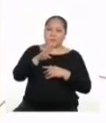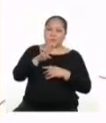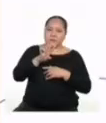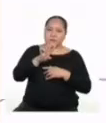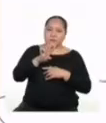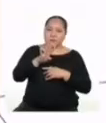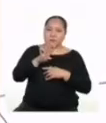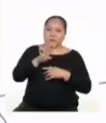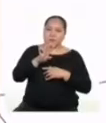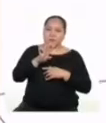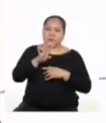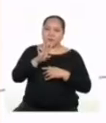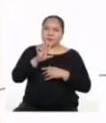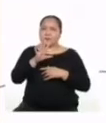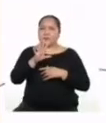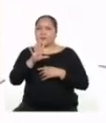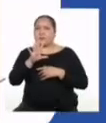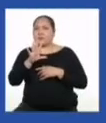cuatro...